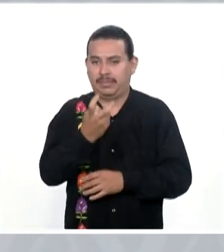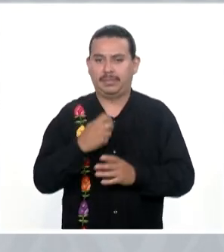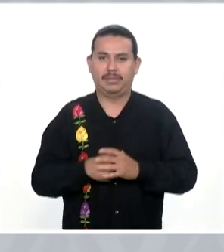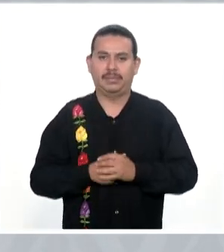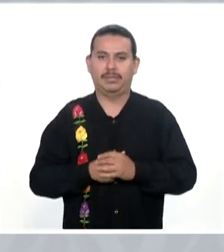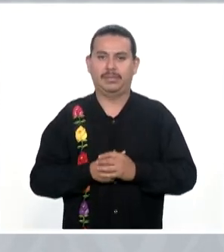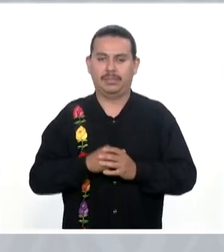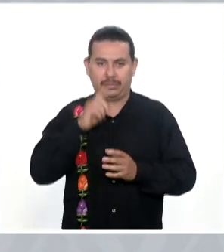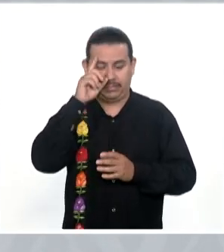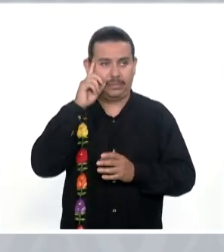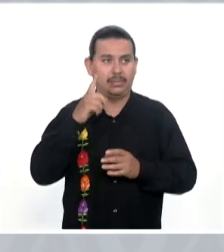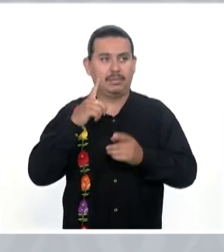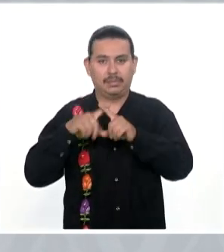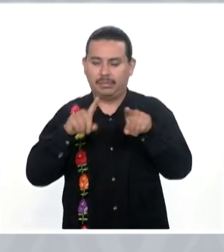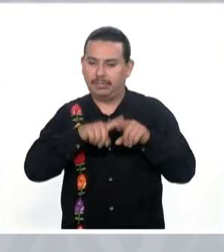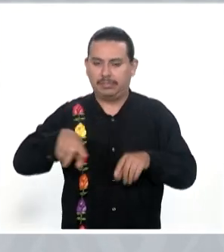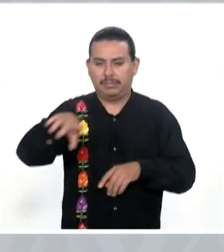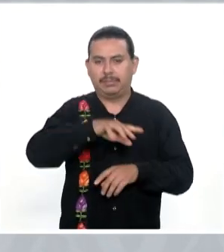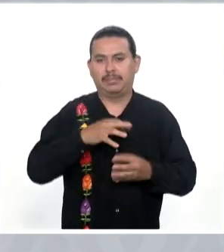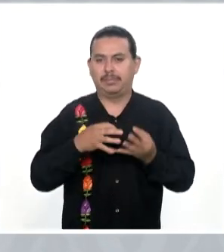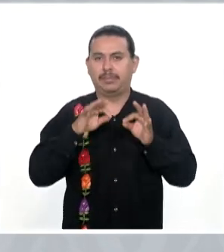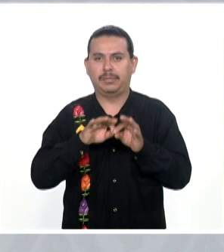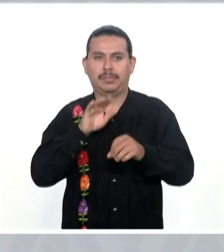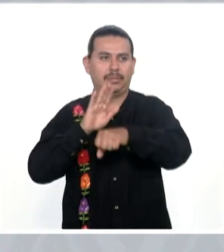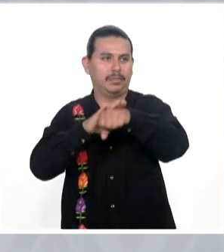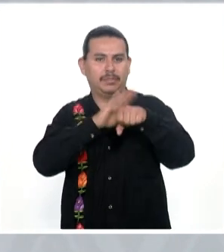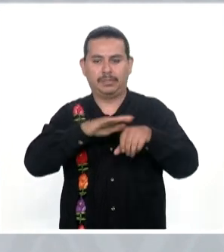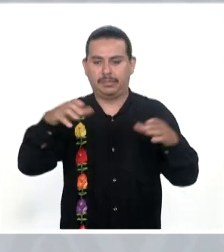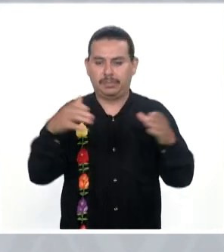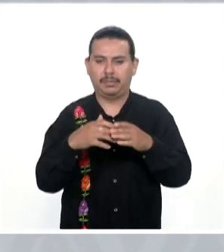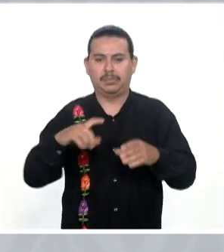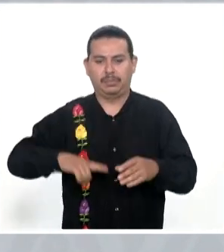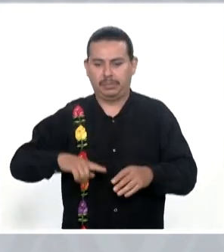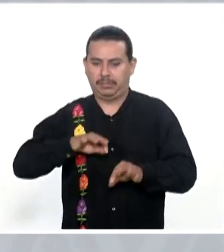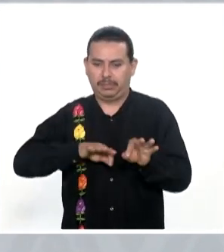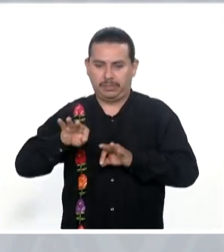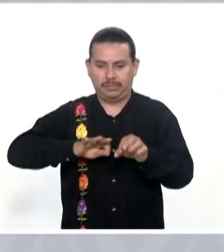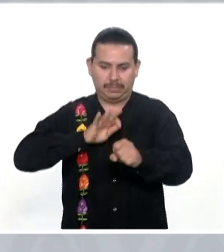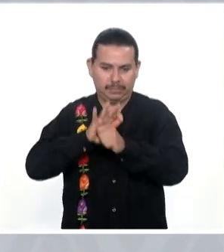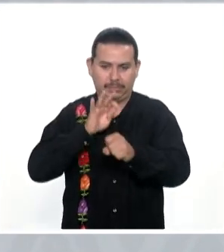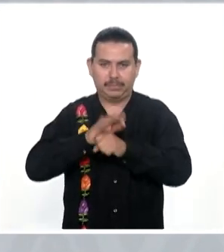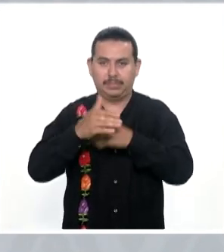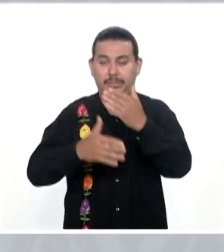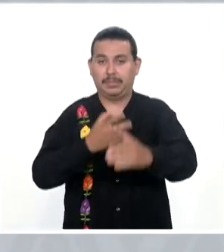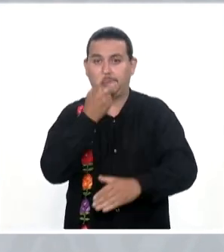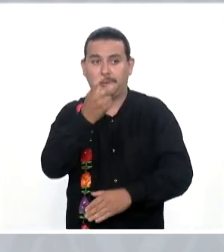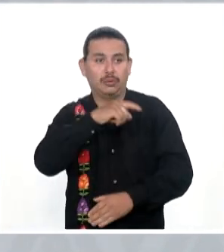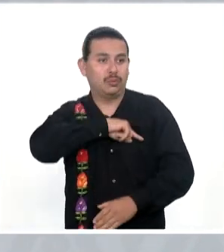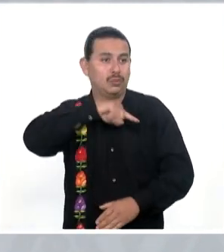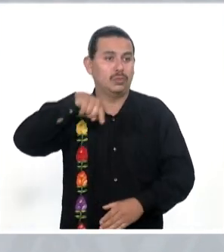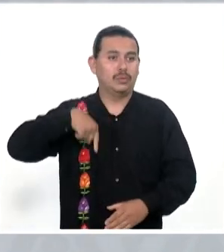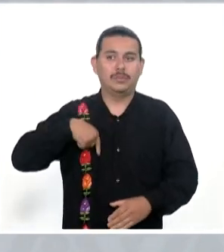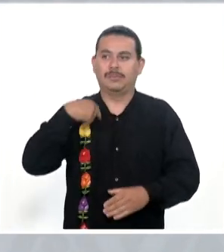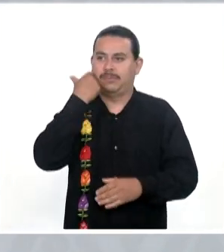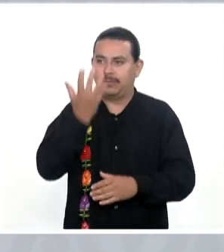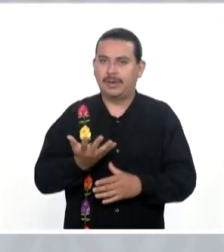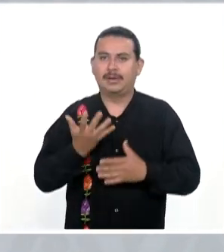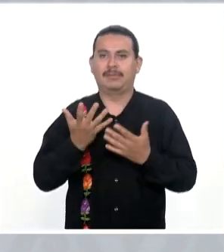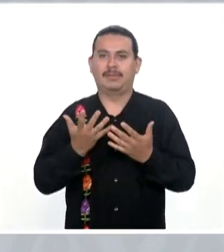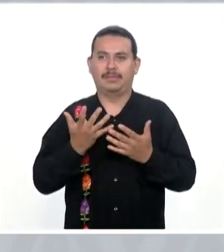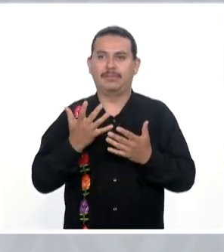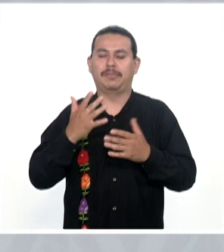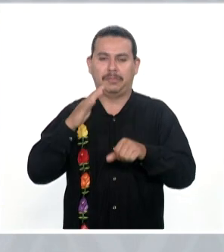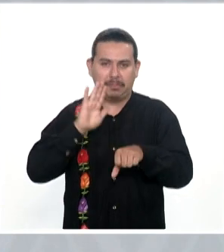un requisito Es un Esencial Para cualquier gobierno Por ello Nosotros Hemos decidido